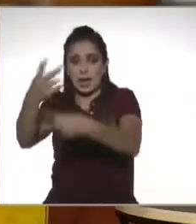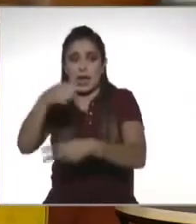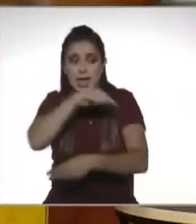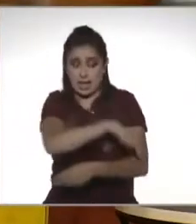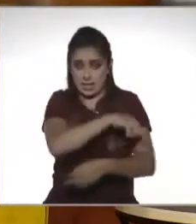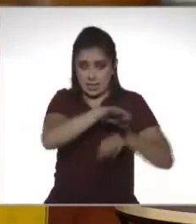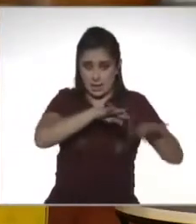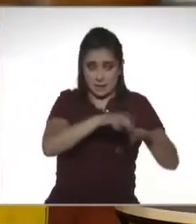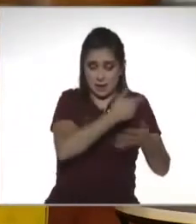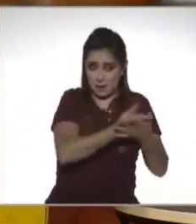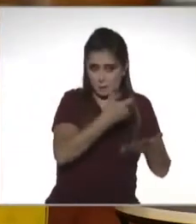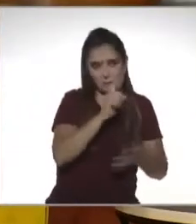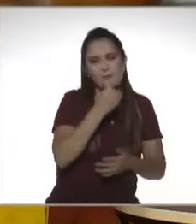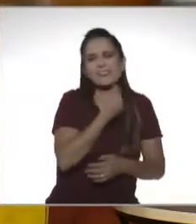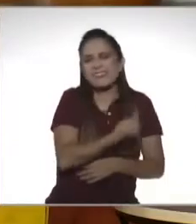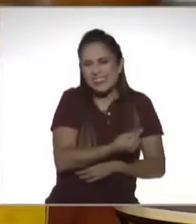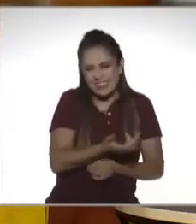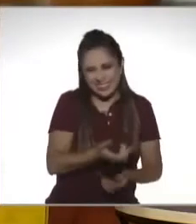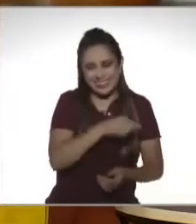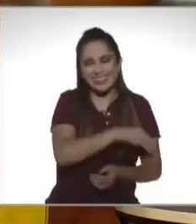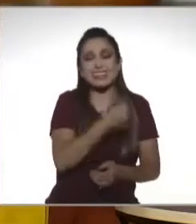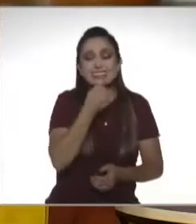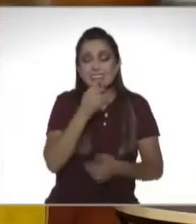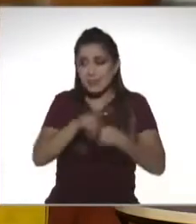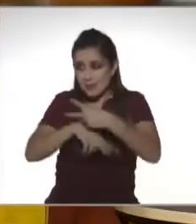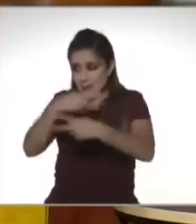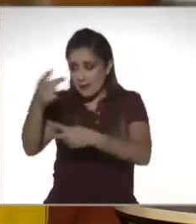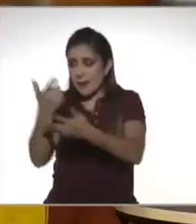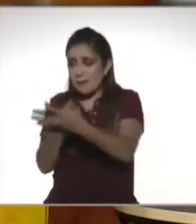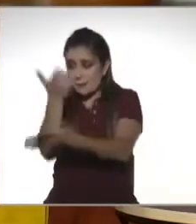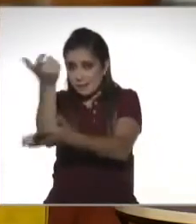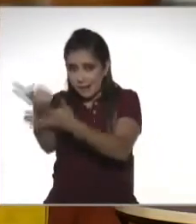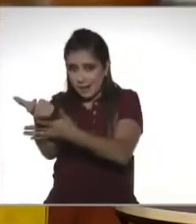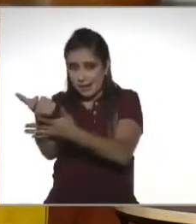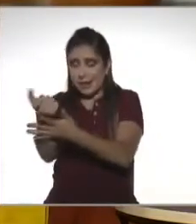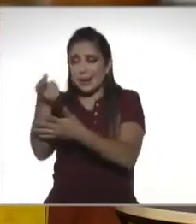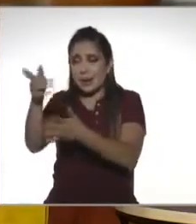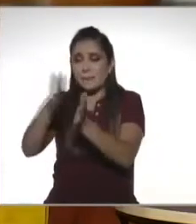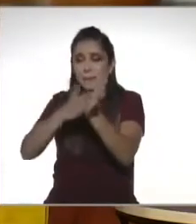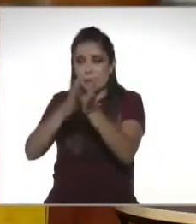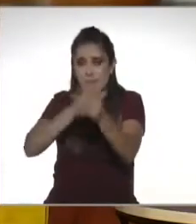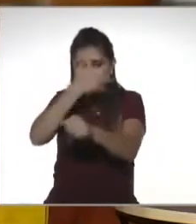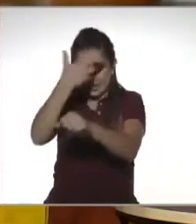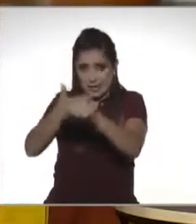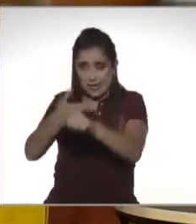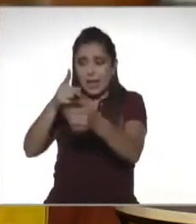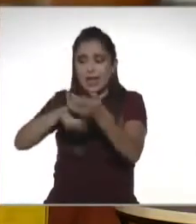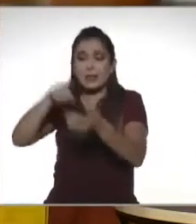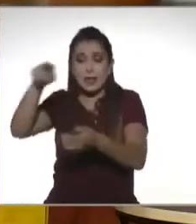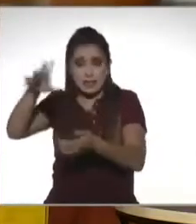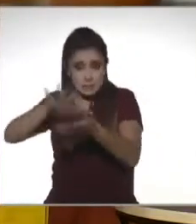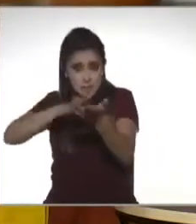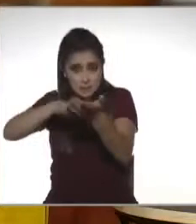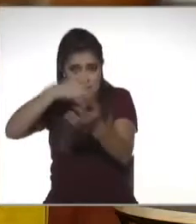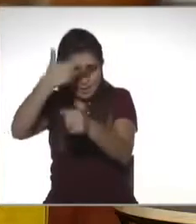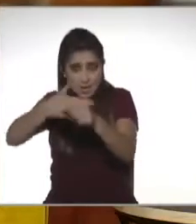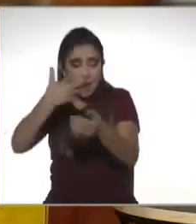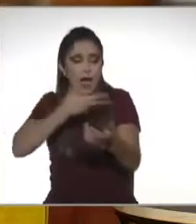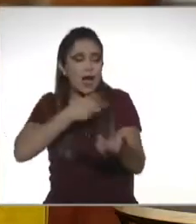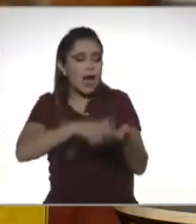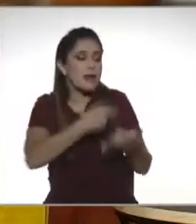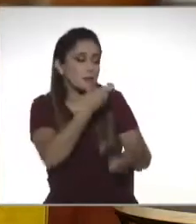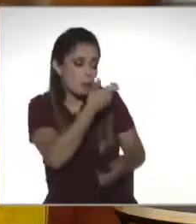generó él pero al comprar el lápiz el de la papelería está cobrándole un IVA entonces bueno pues ahí